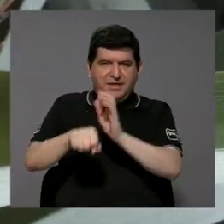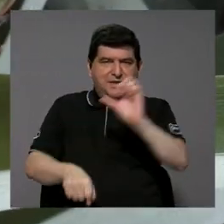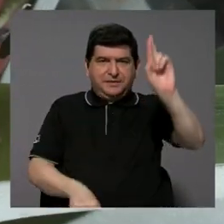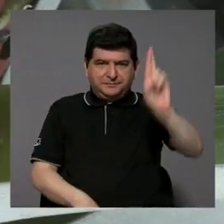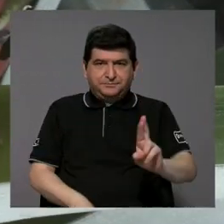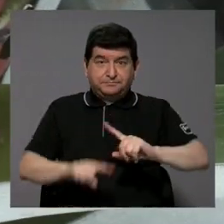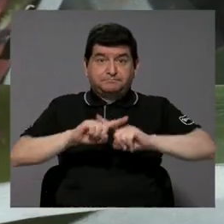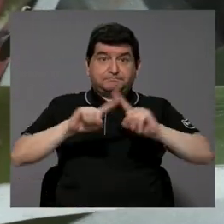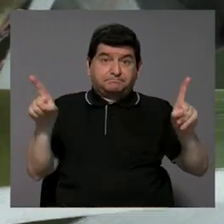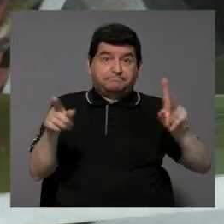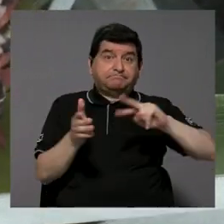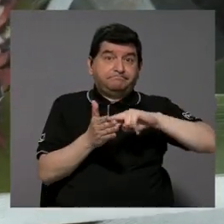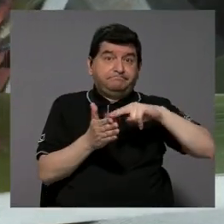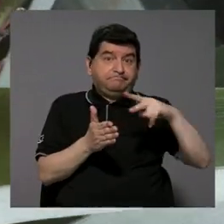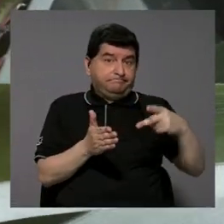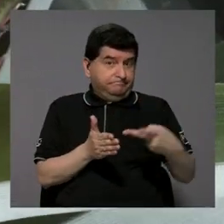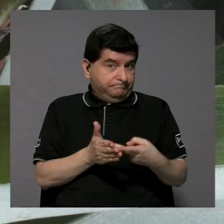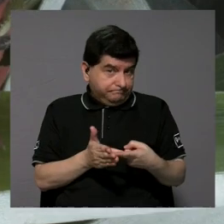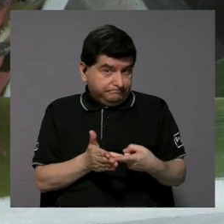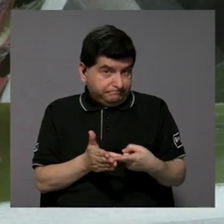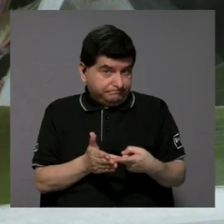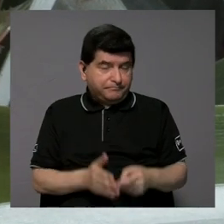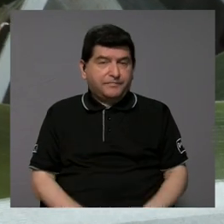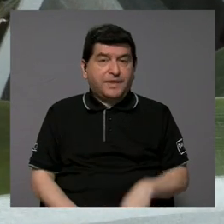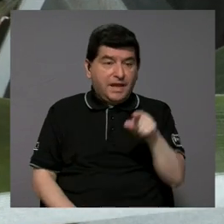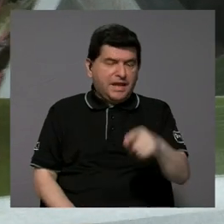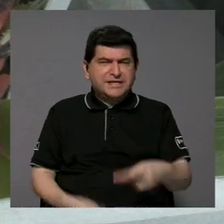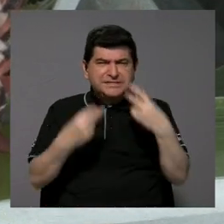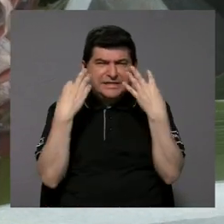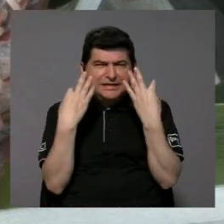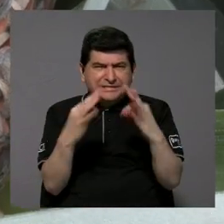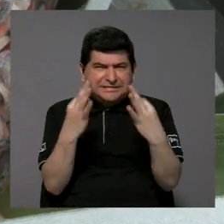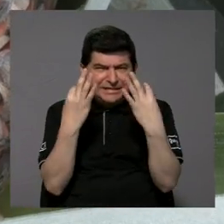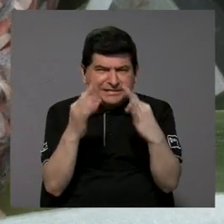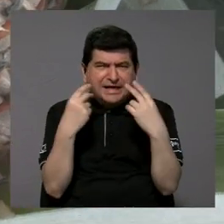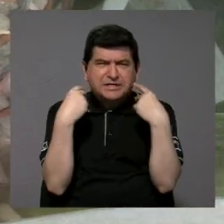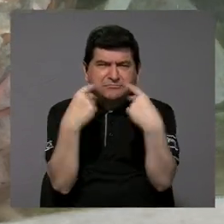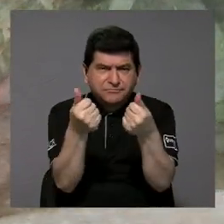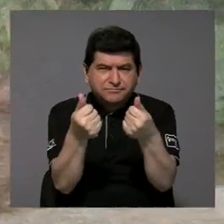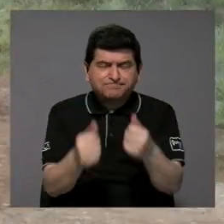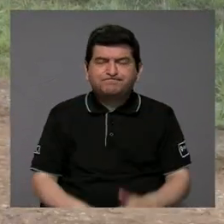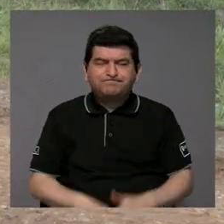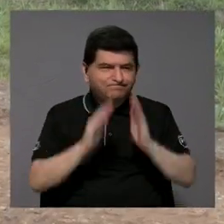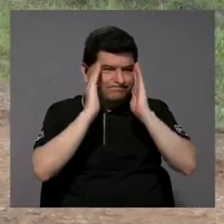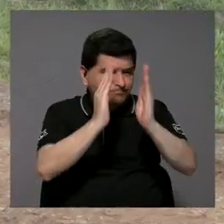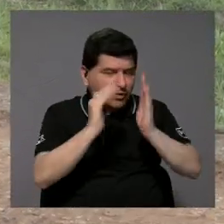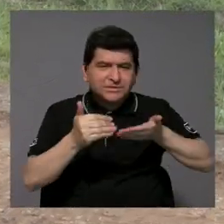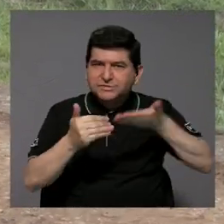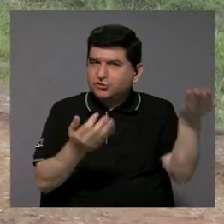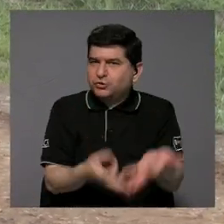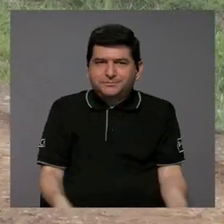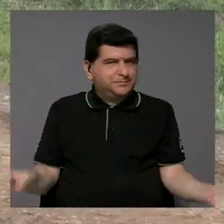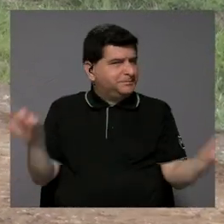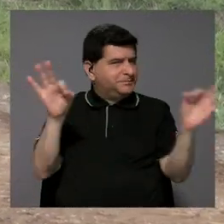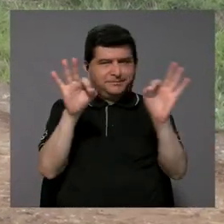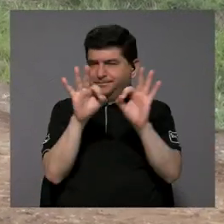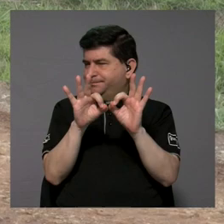Pero eso nos ha llevado en esa carrera a descuidar muchas cosas importantes,